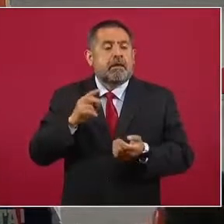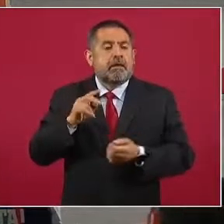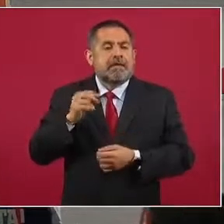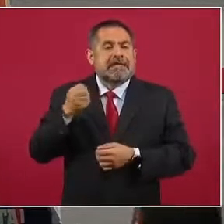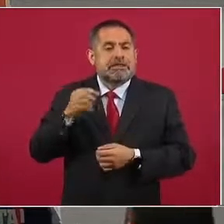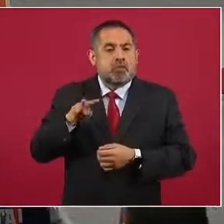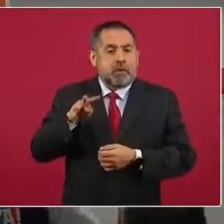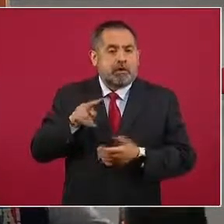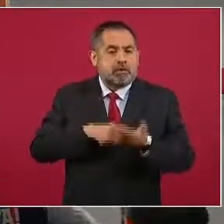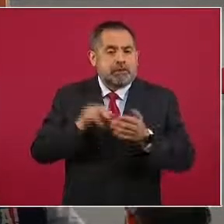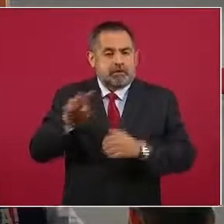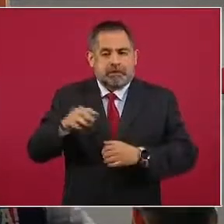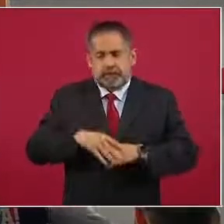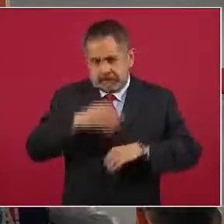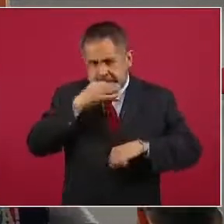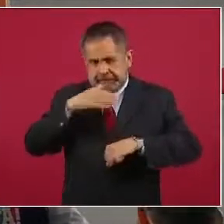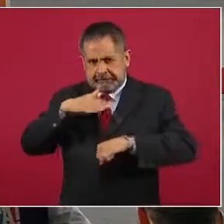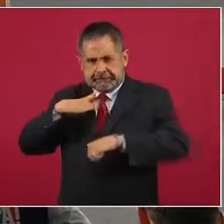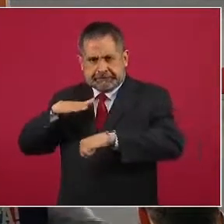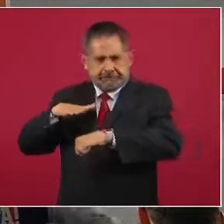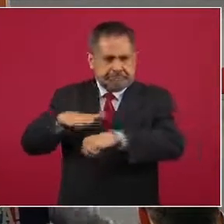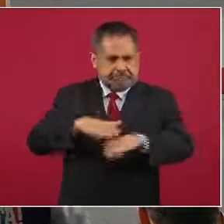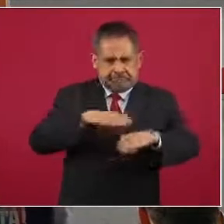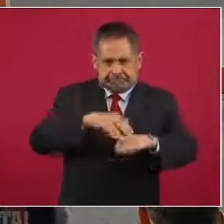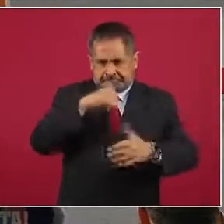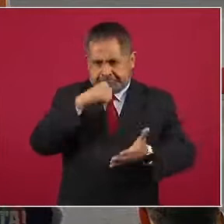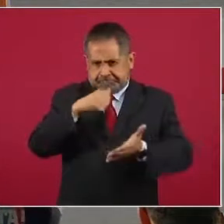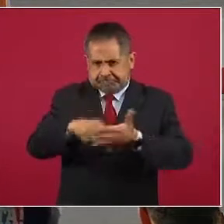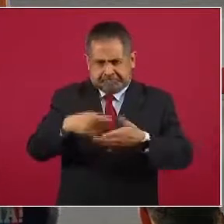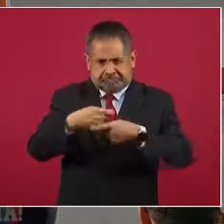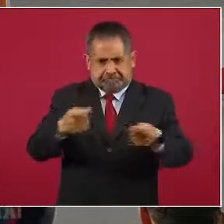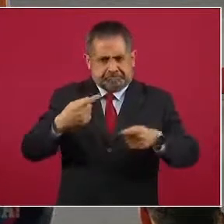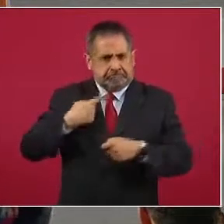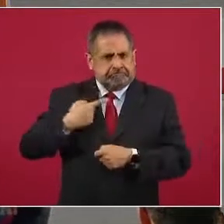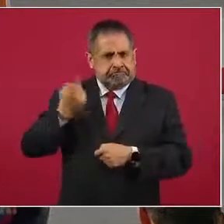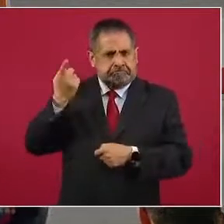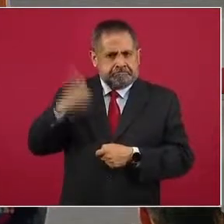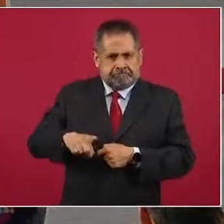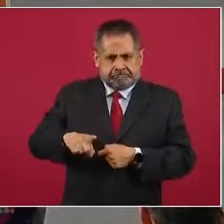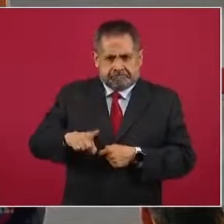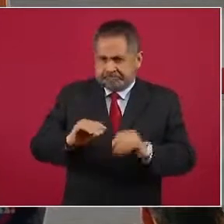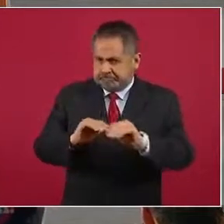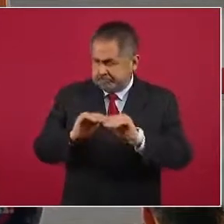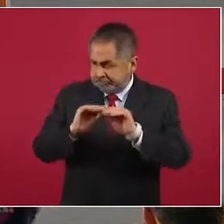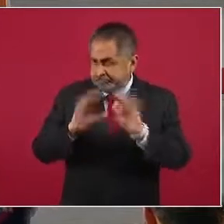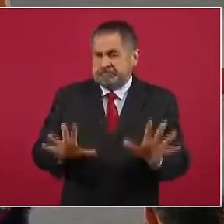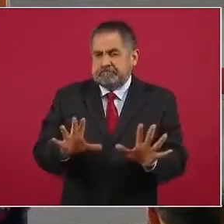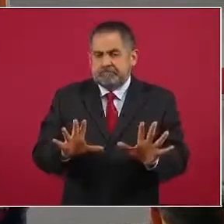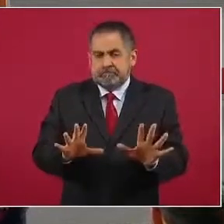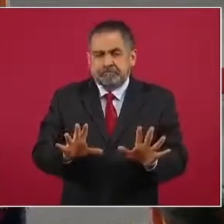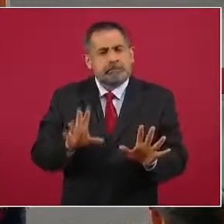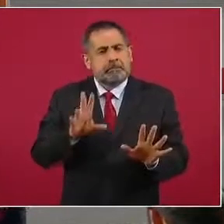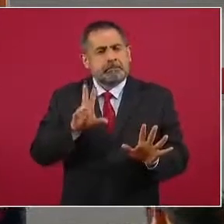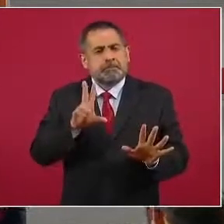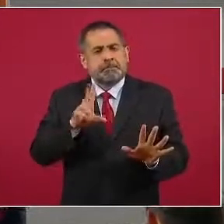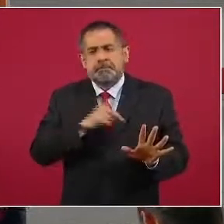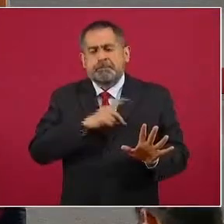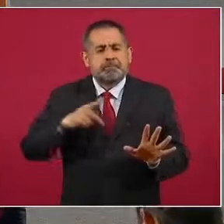me dirijo a ustedes con la instrucción clara y precisa de no permitir,